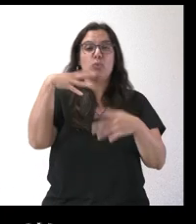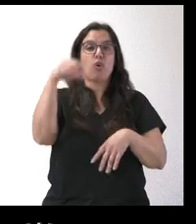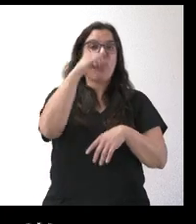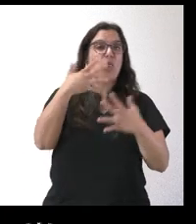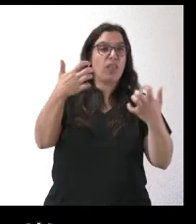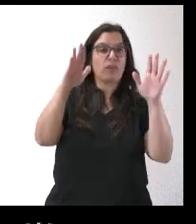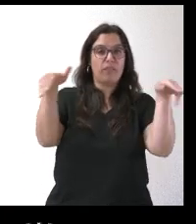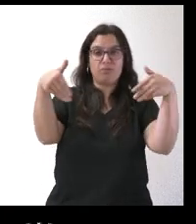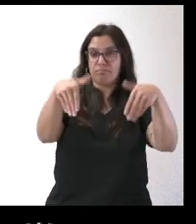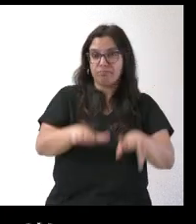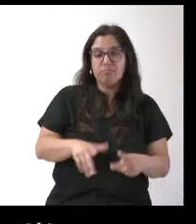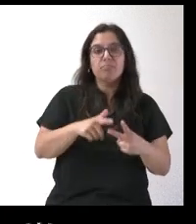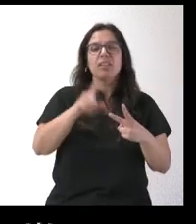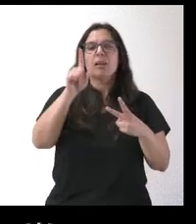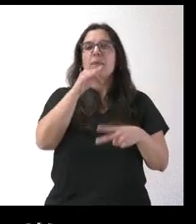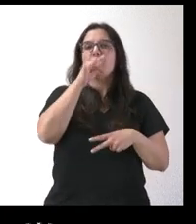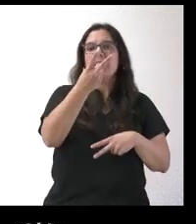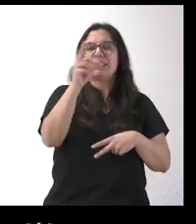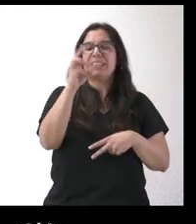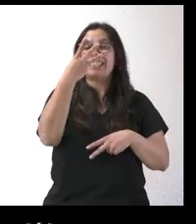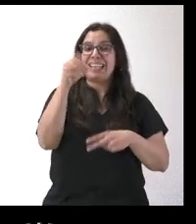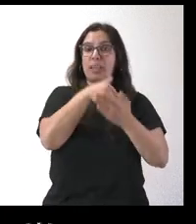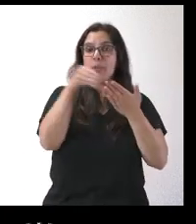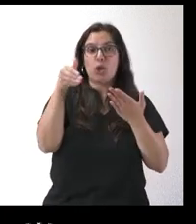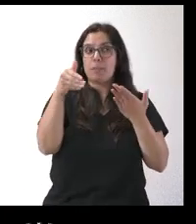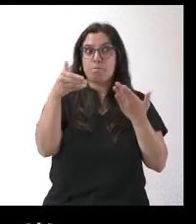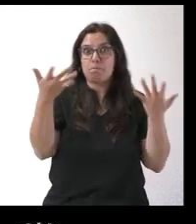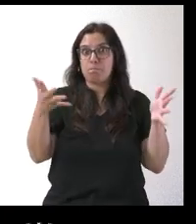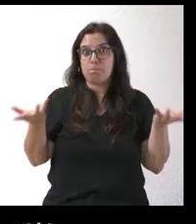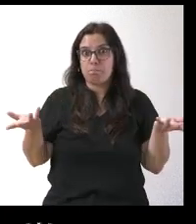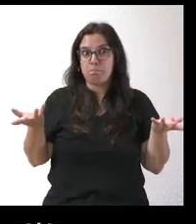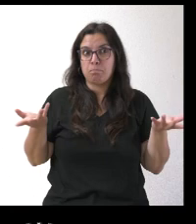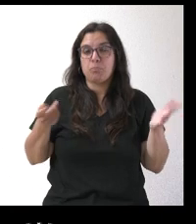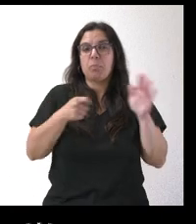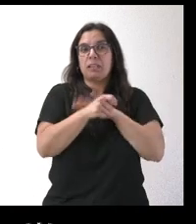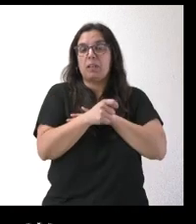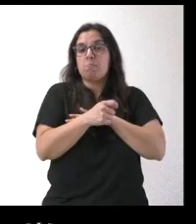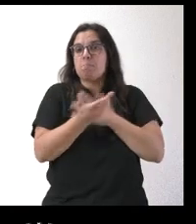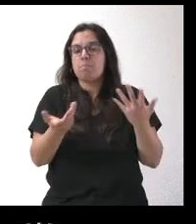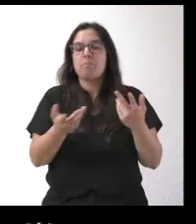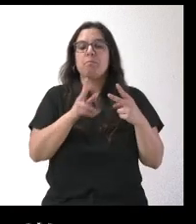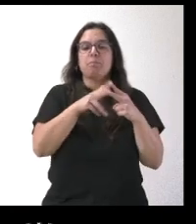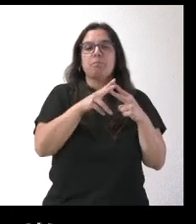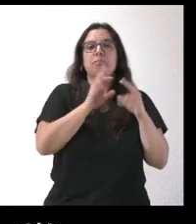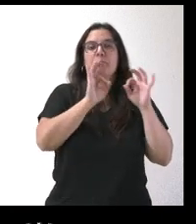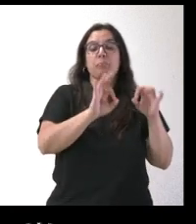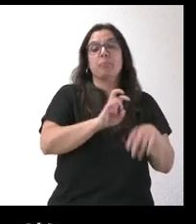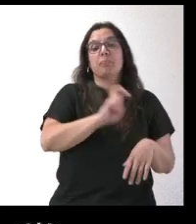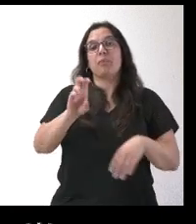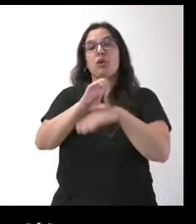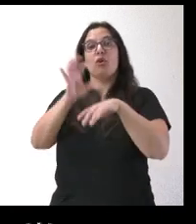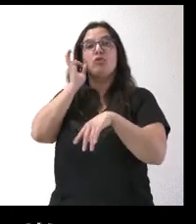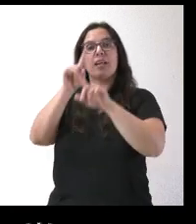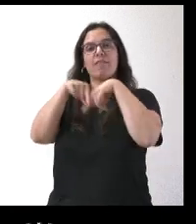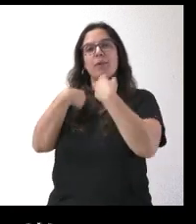llegó a hacer y de los 30 millones prometidos no sé cuántos se ha invertido. Y para la consejería de familia yo quería